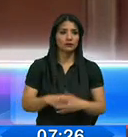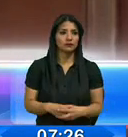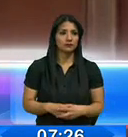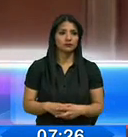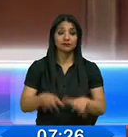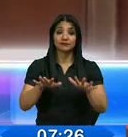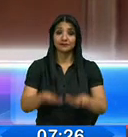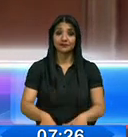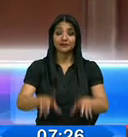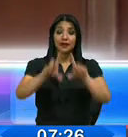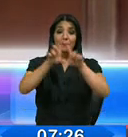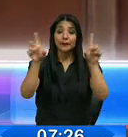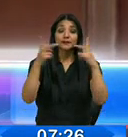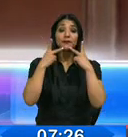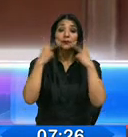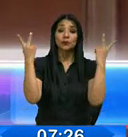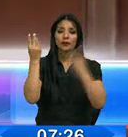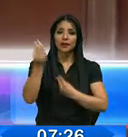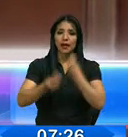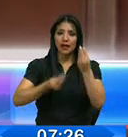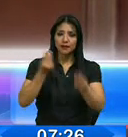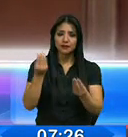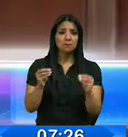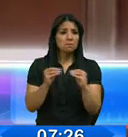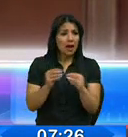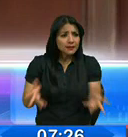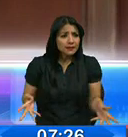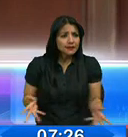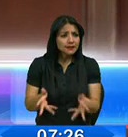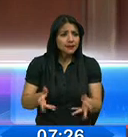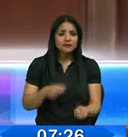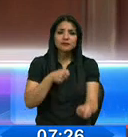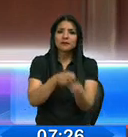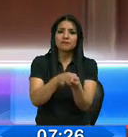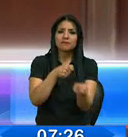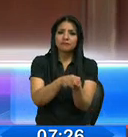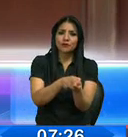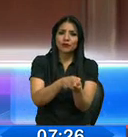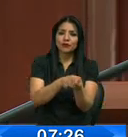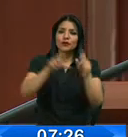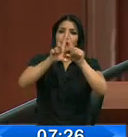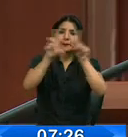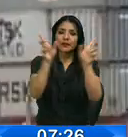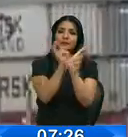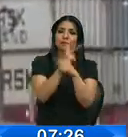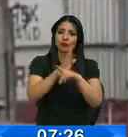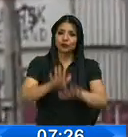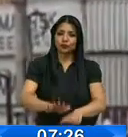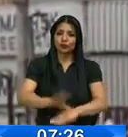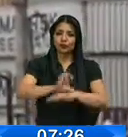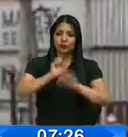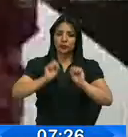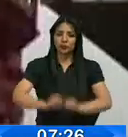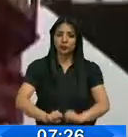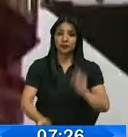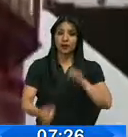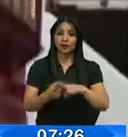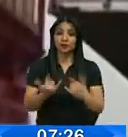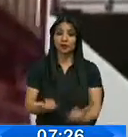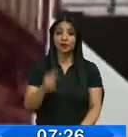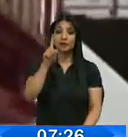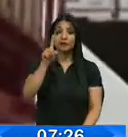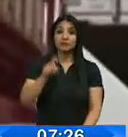lado del sector público es generar apoyos al sector productivo ecuatoriano. Hasta el momento, 1.400